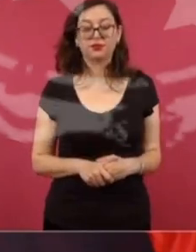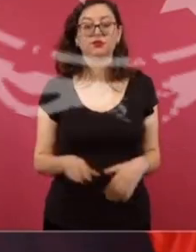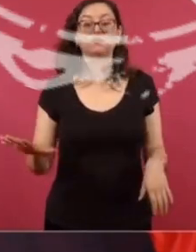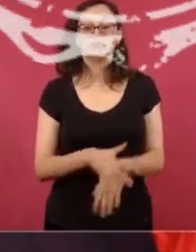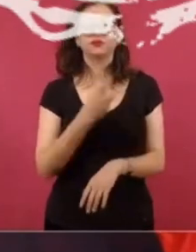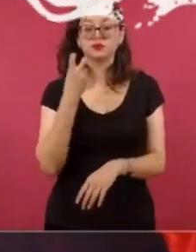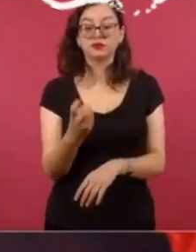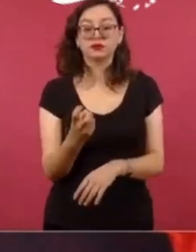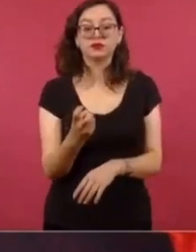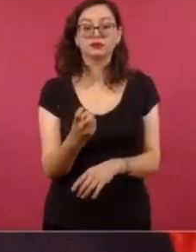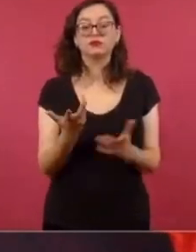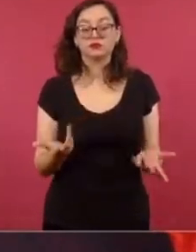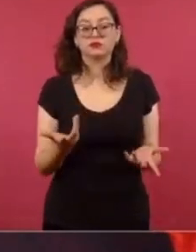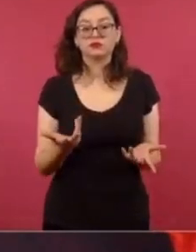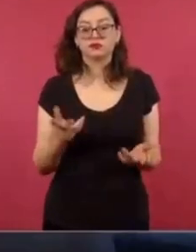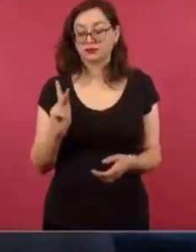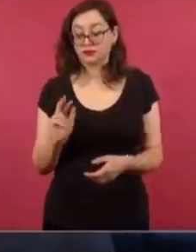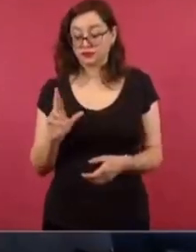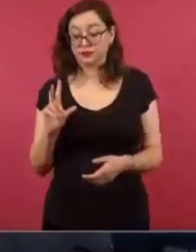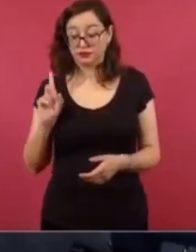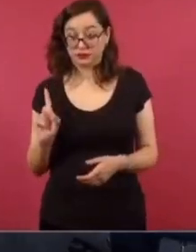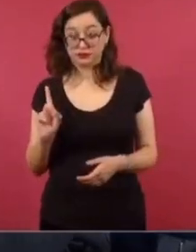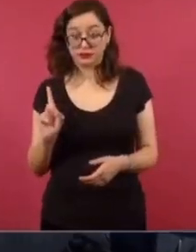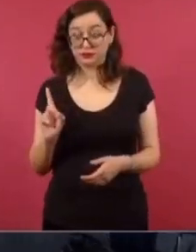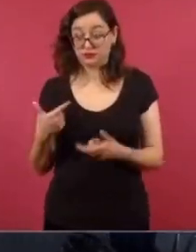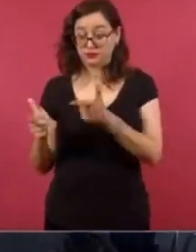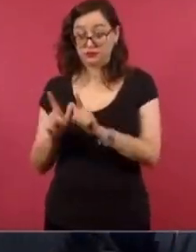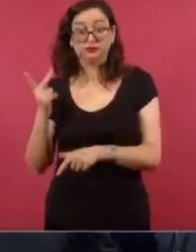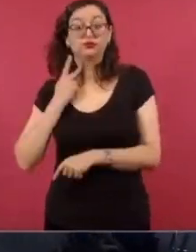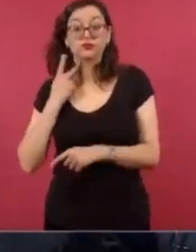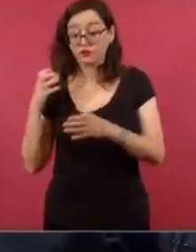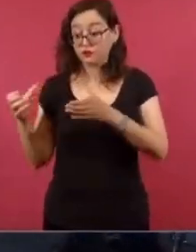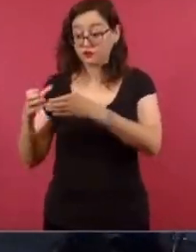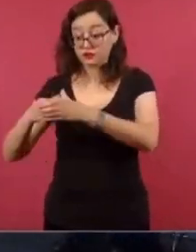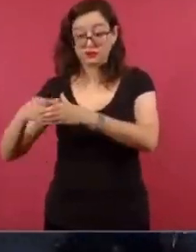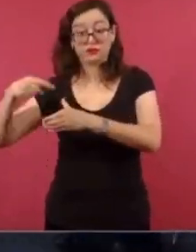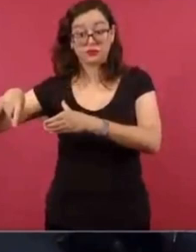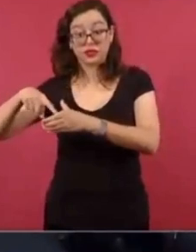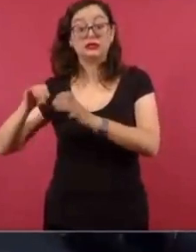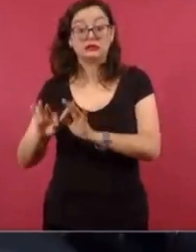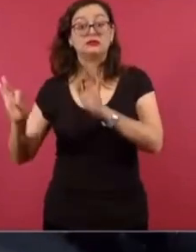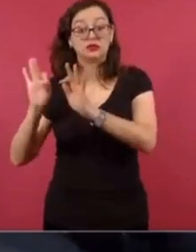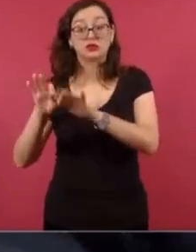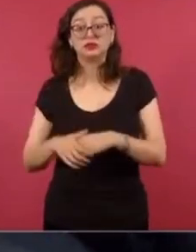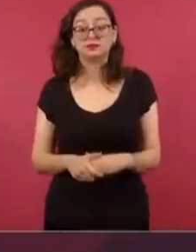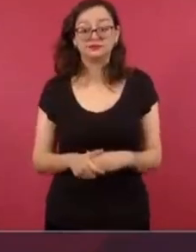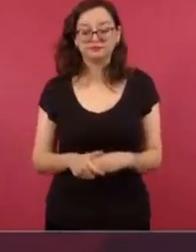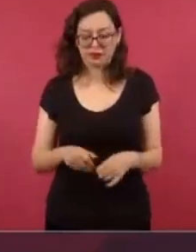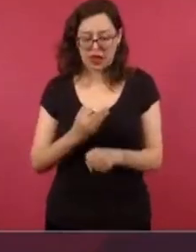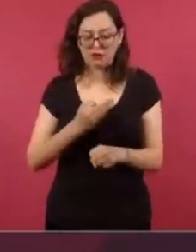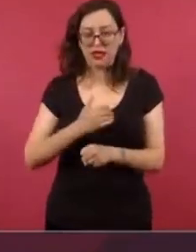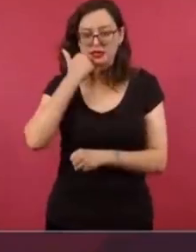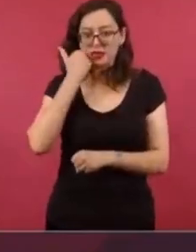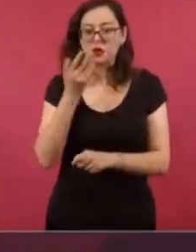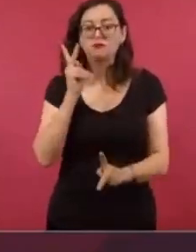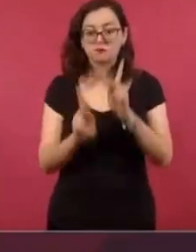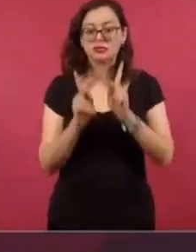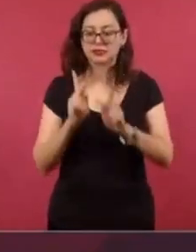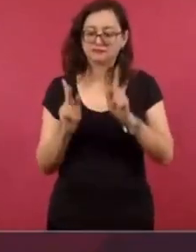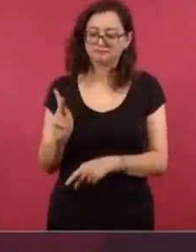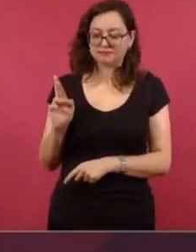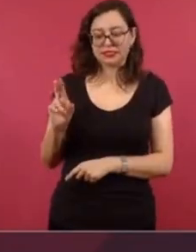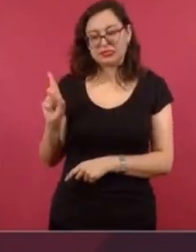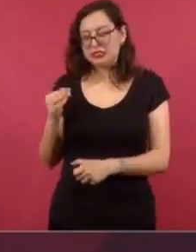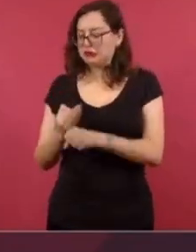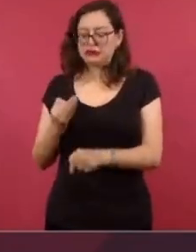Por eso es importante lo que hizo el PRD, quiero ahora hablar de eso, porque está en una fase